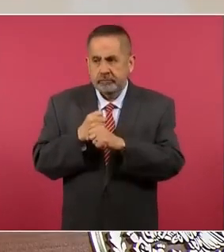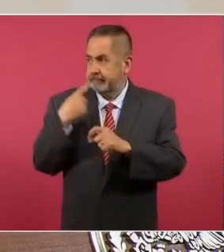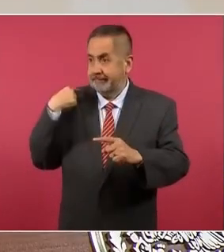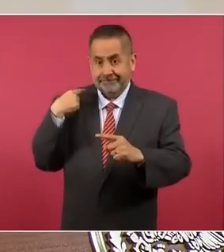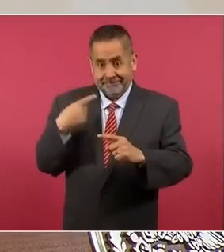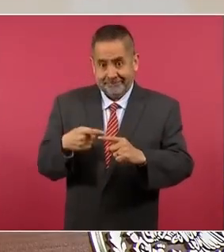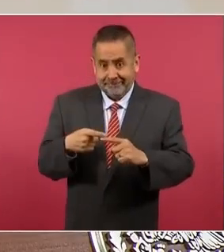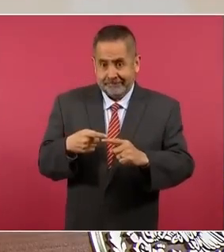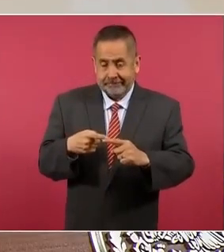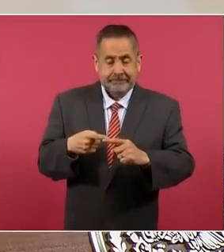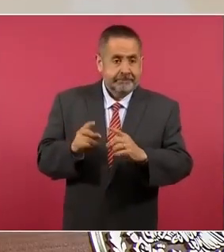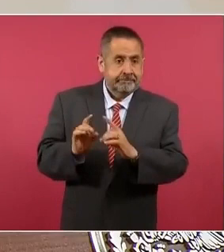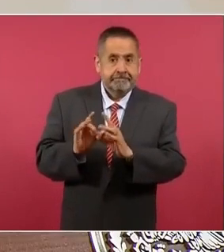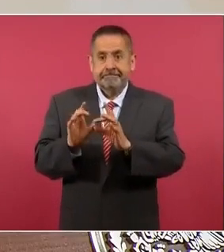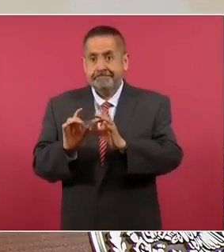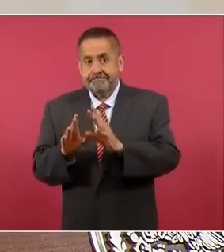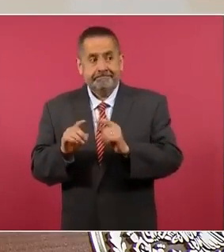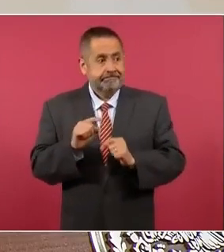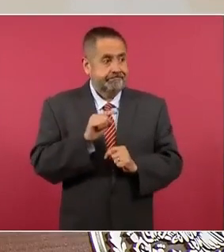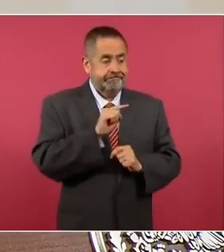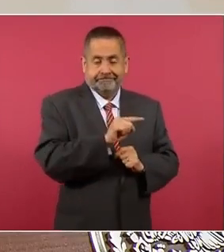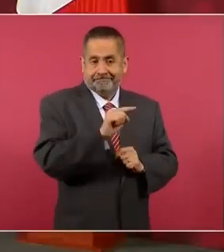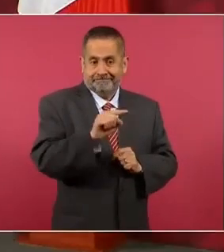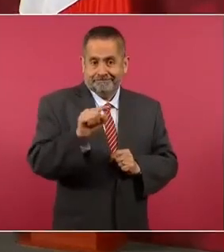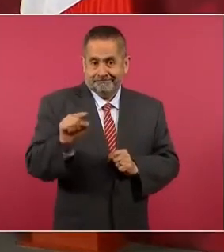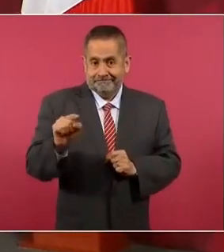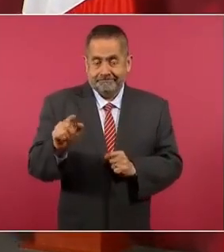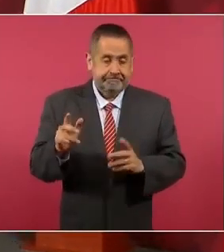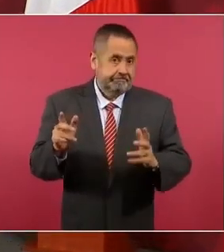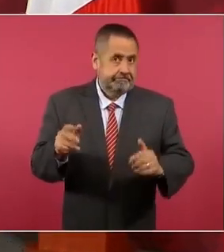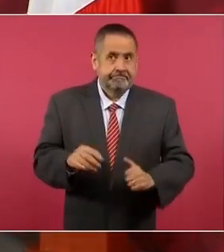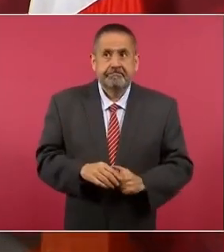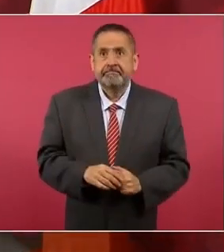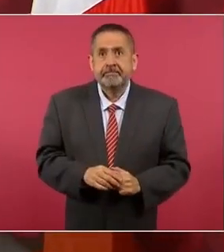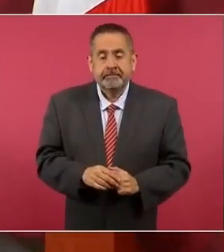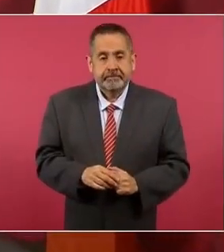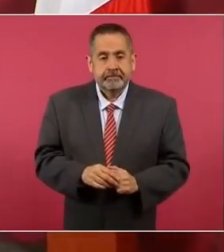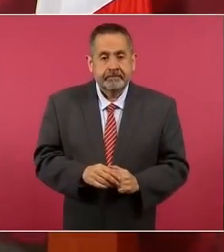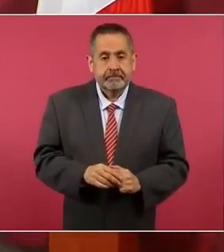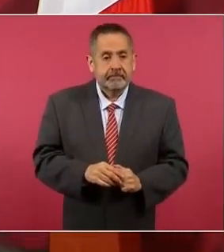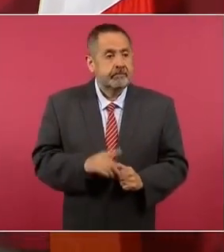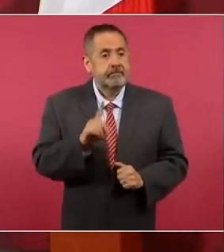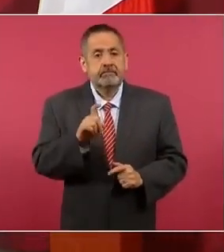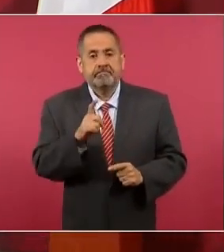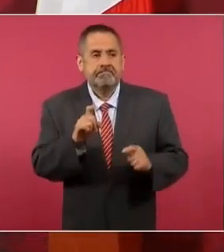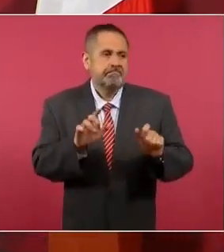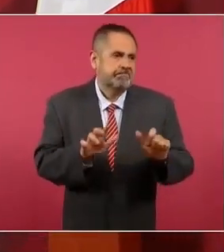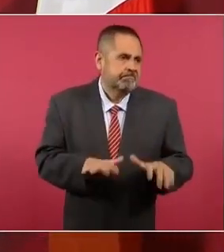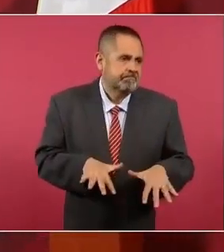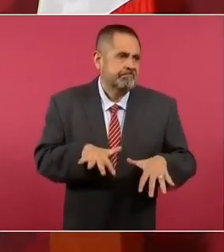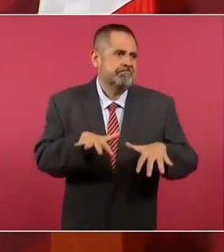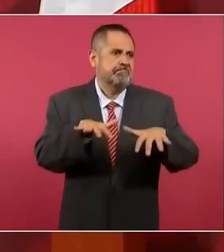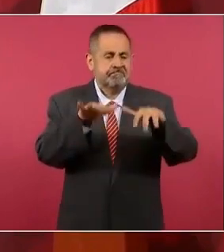inundaciones,